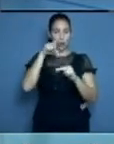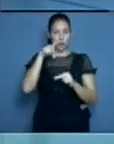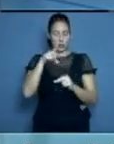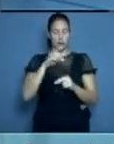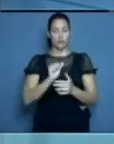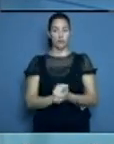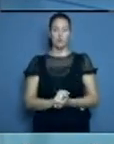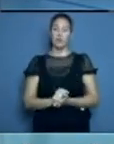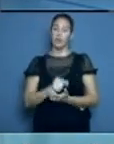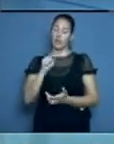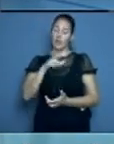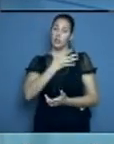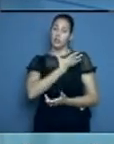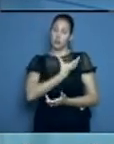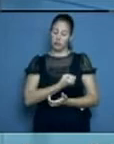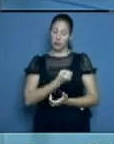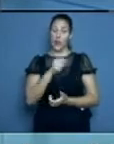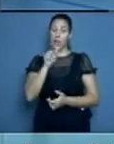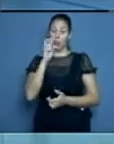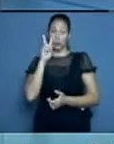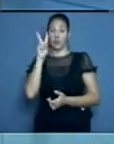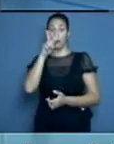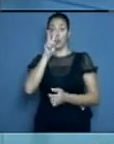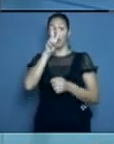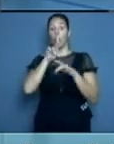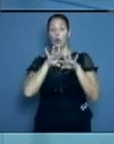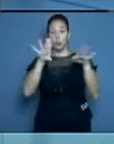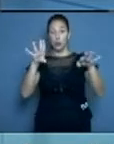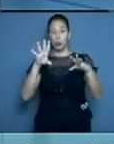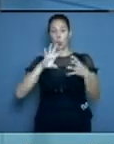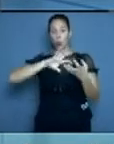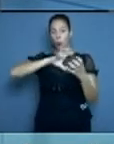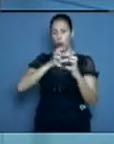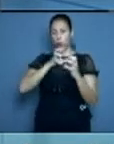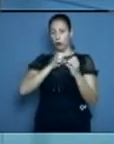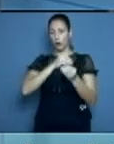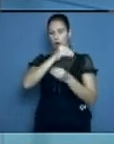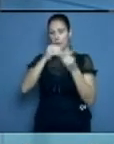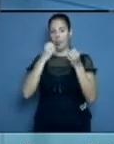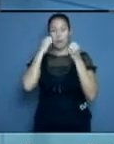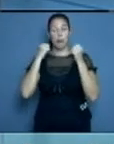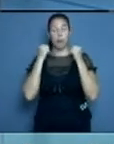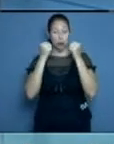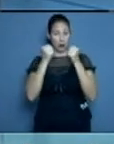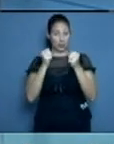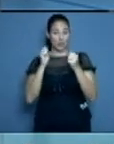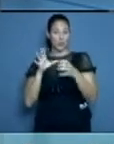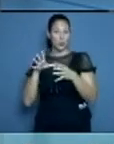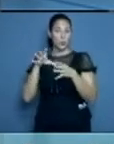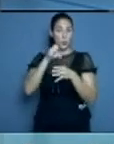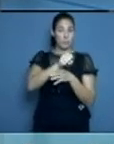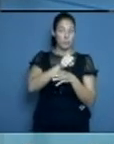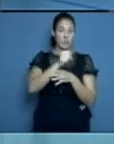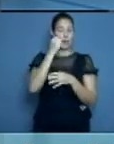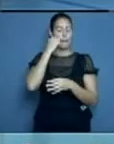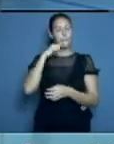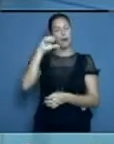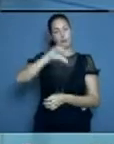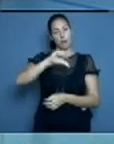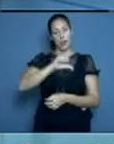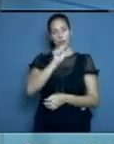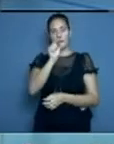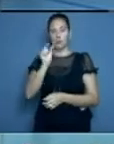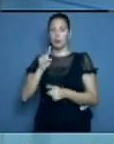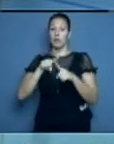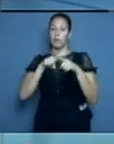mayor agresividad de esta variante delta que está circulando en nuestra provincia de Holguín. Por eso se incrementan la cantidad de